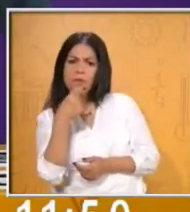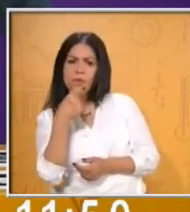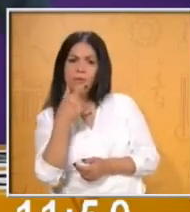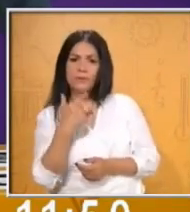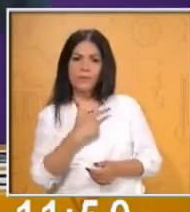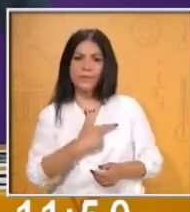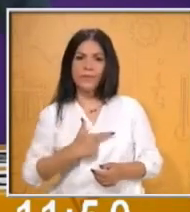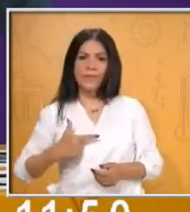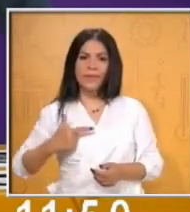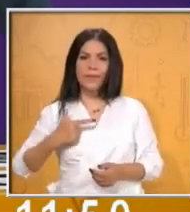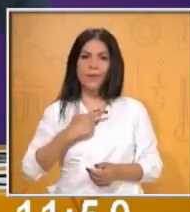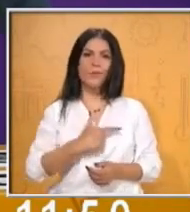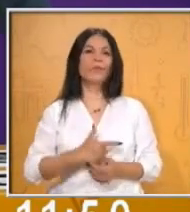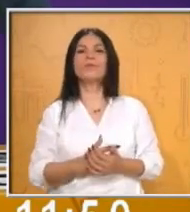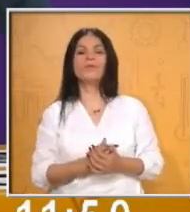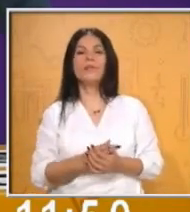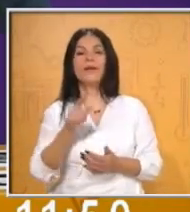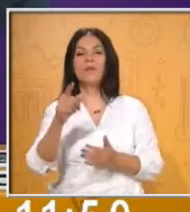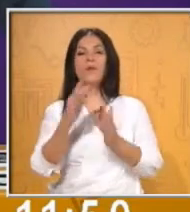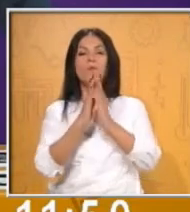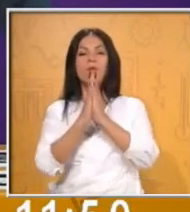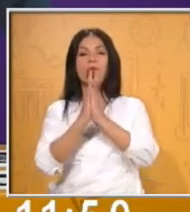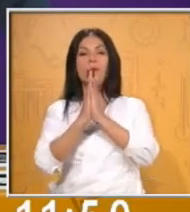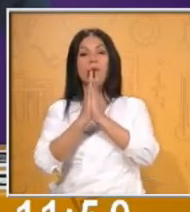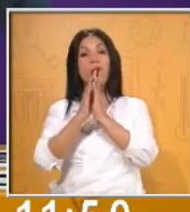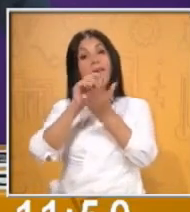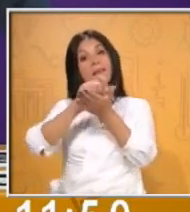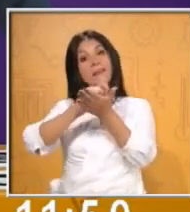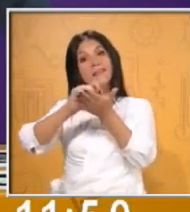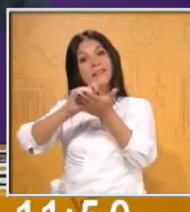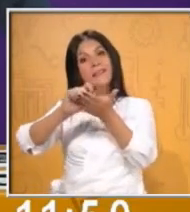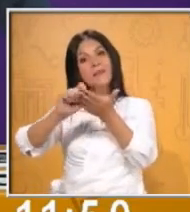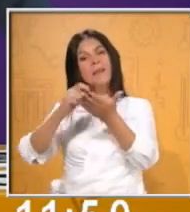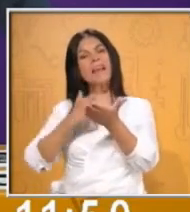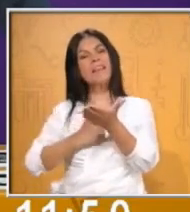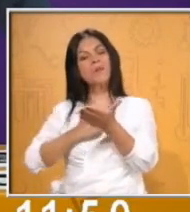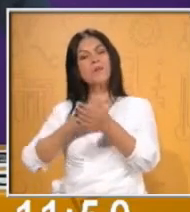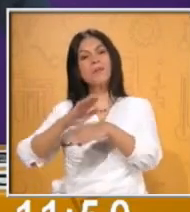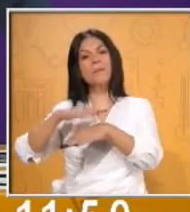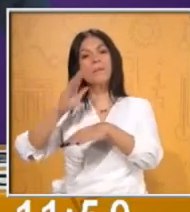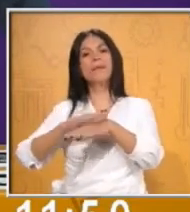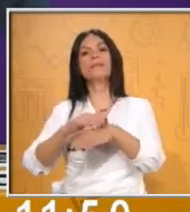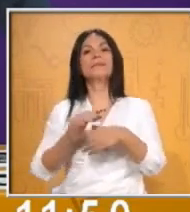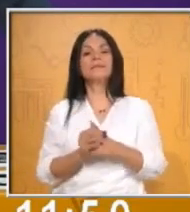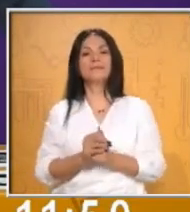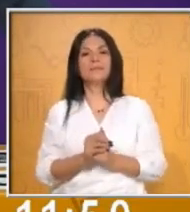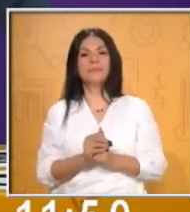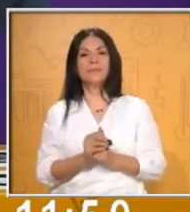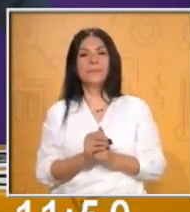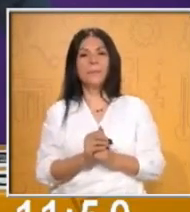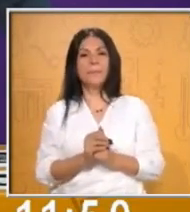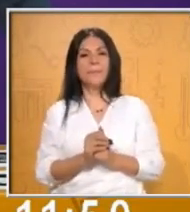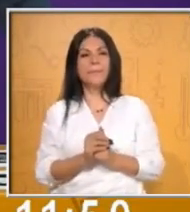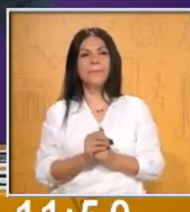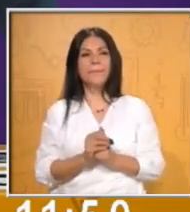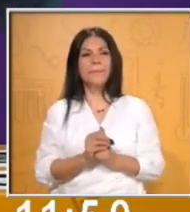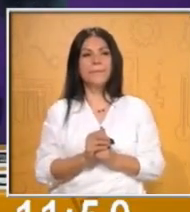Bueno, vayan escribiéndolo y vamos a seguir trabajando. Ahorita ya estamos trabajando con el tema. ¿Ok?